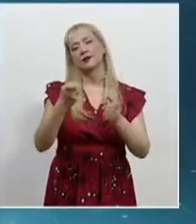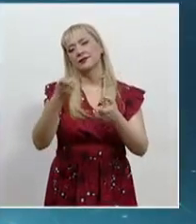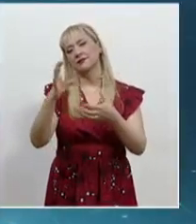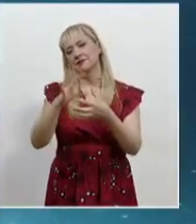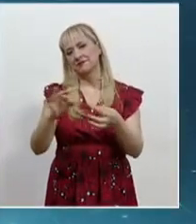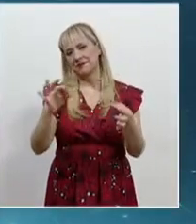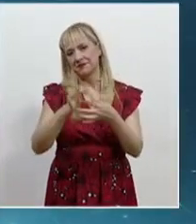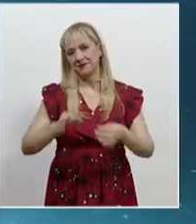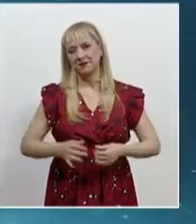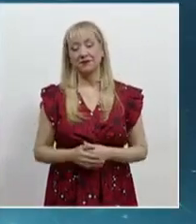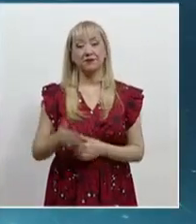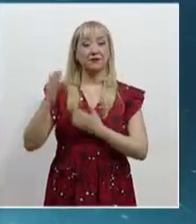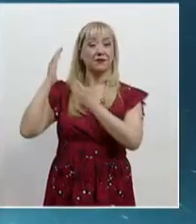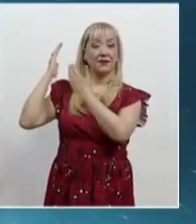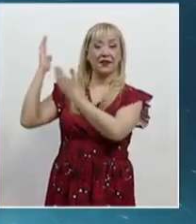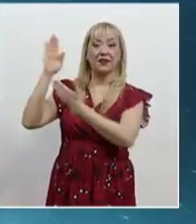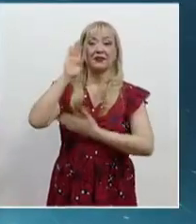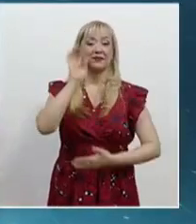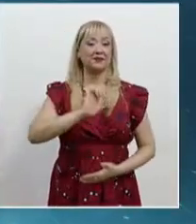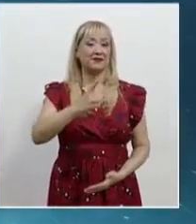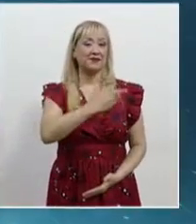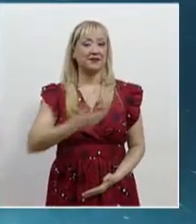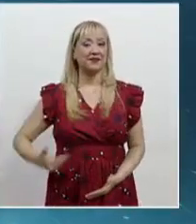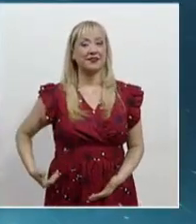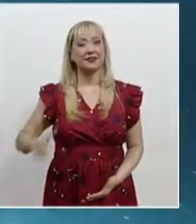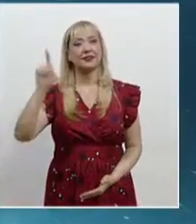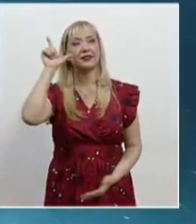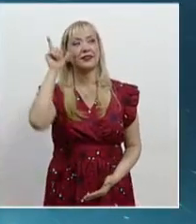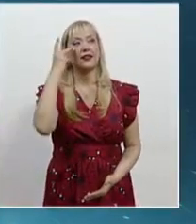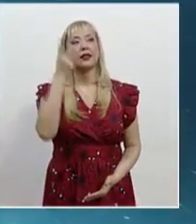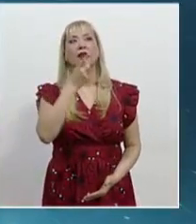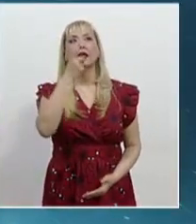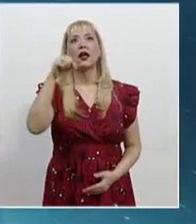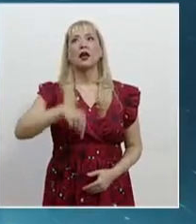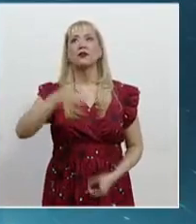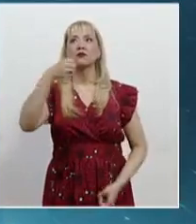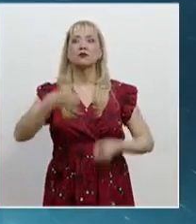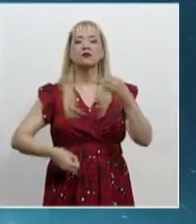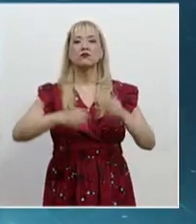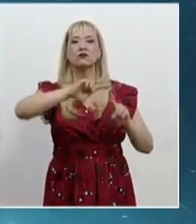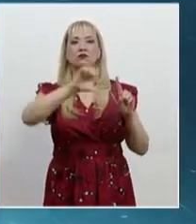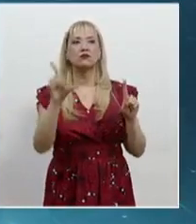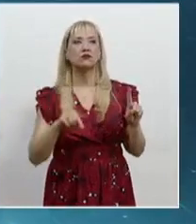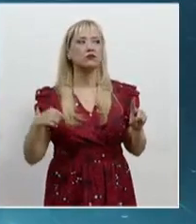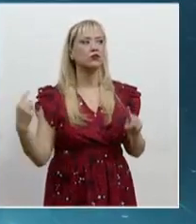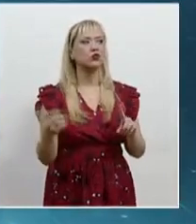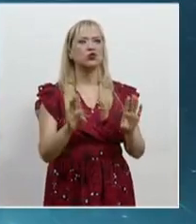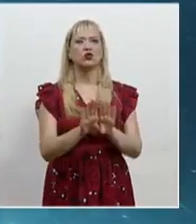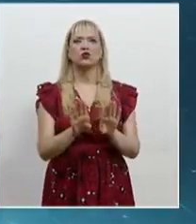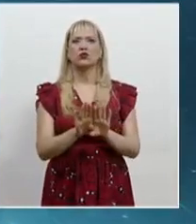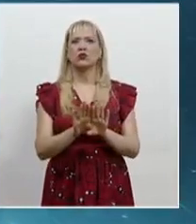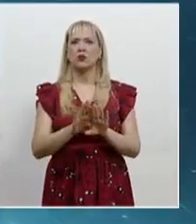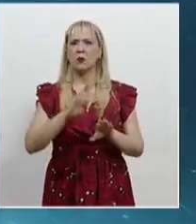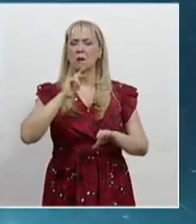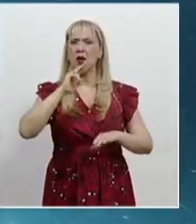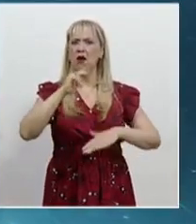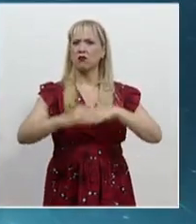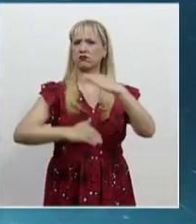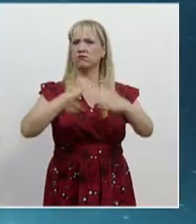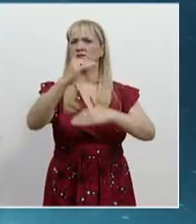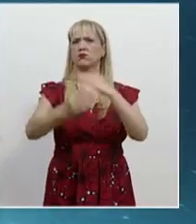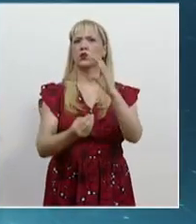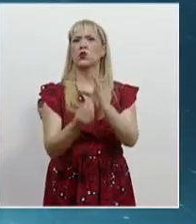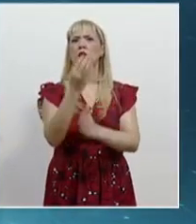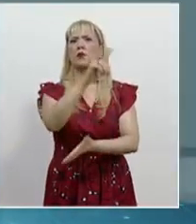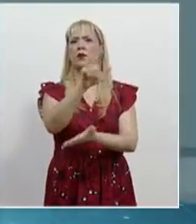La ministra presidenta Norma Lucía Piña aseguró que el Poder Judicial avanza en la consolidación del nuevo sistema de